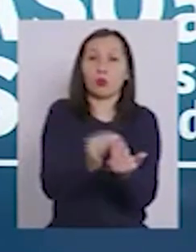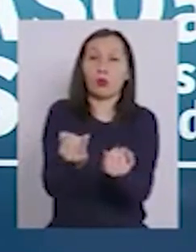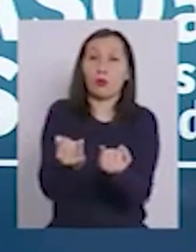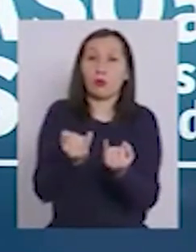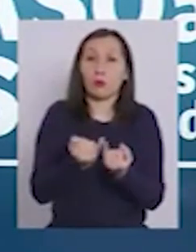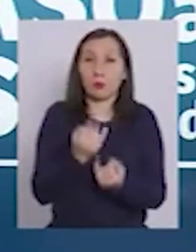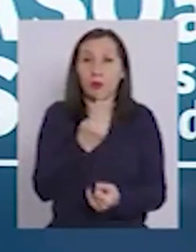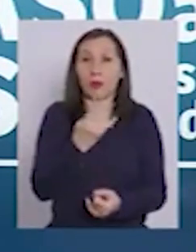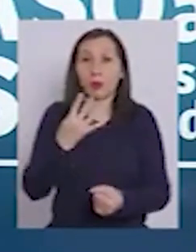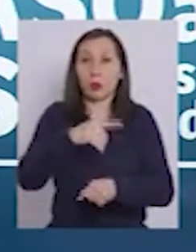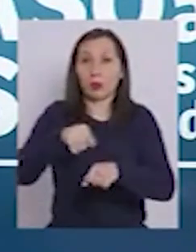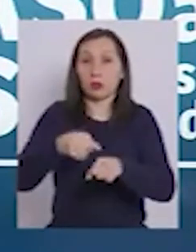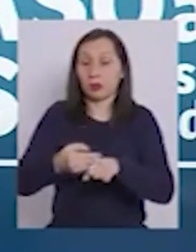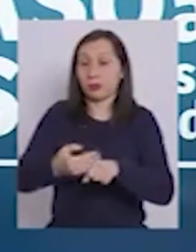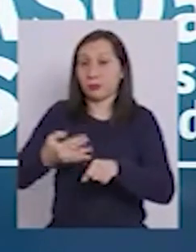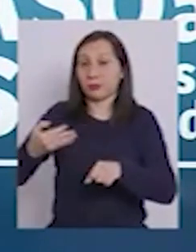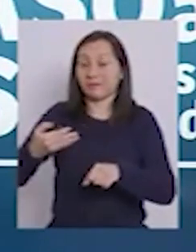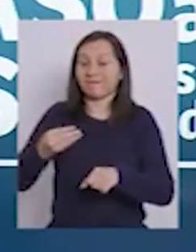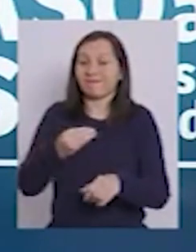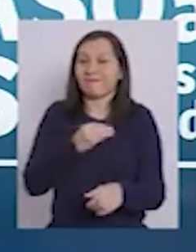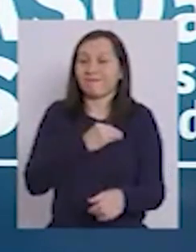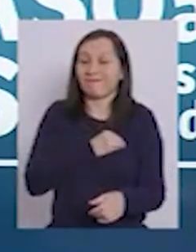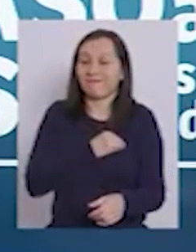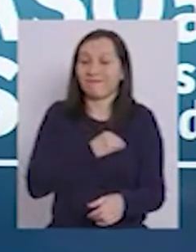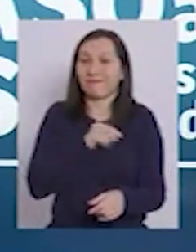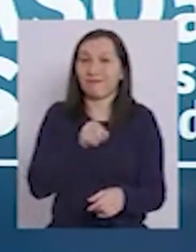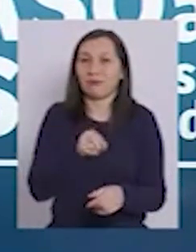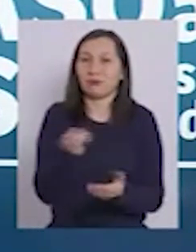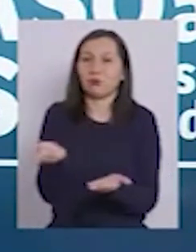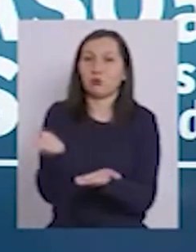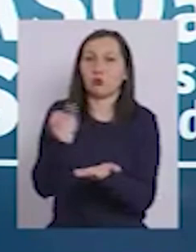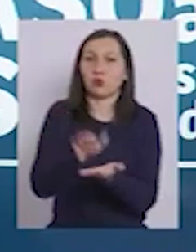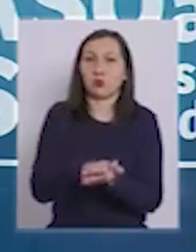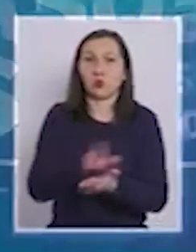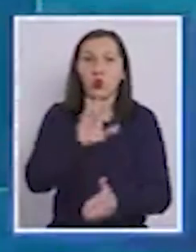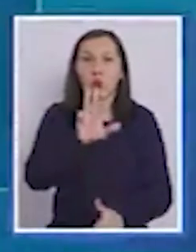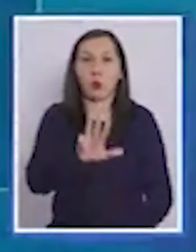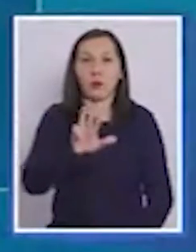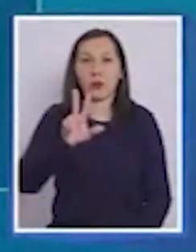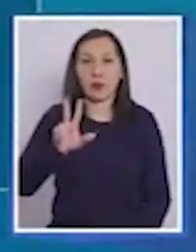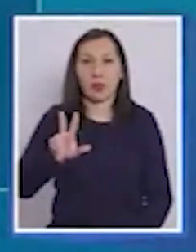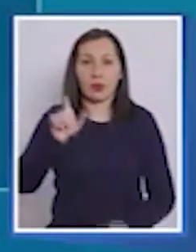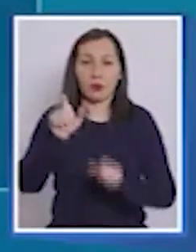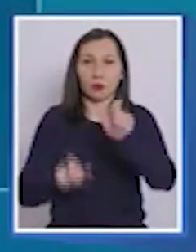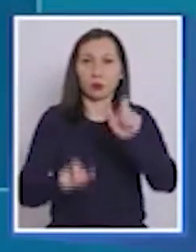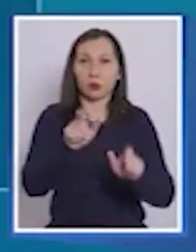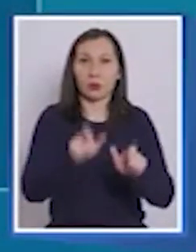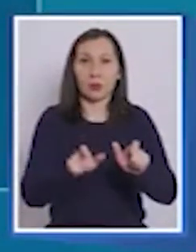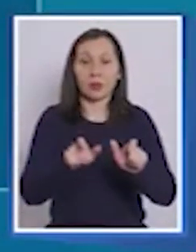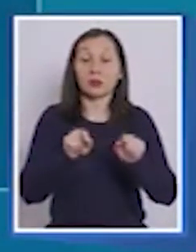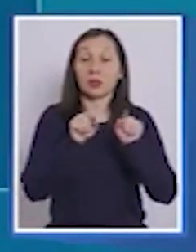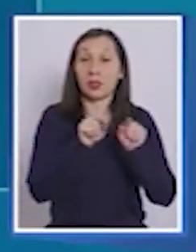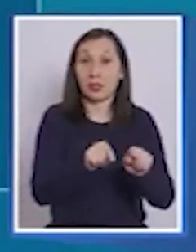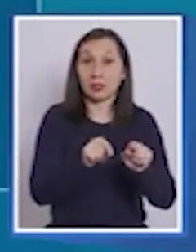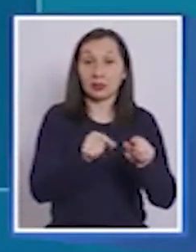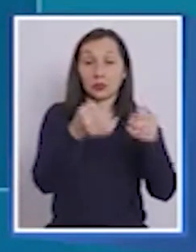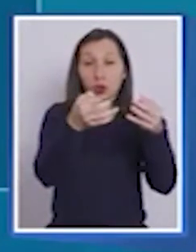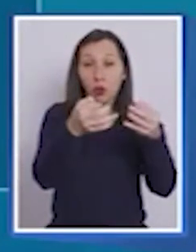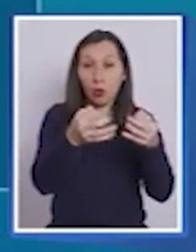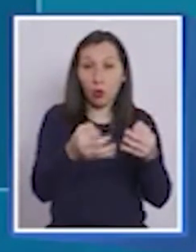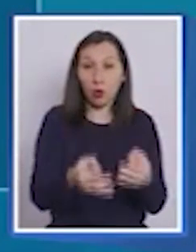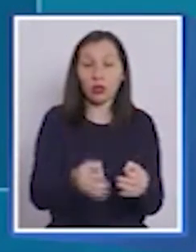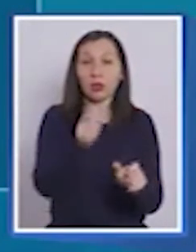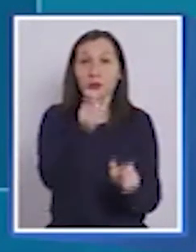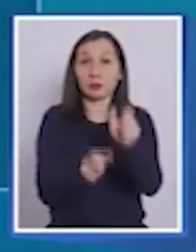últimas 24 horas, debemos lamentar el deceso de 98 personas, con lo cual la cifra